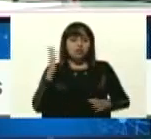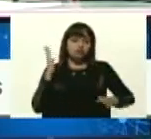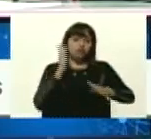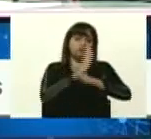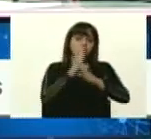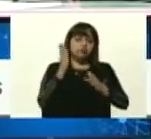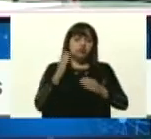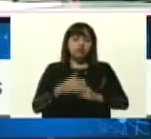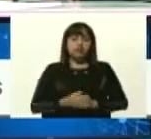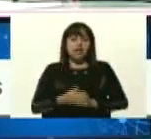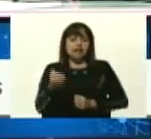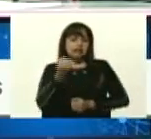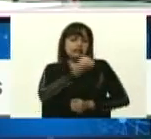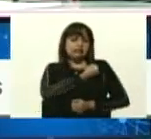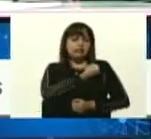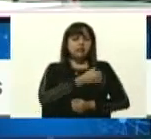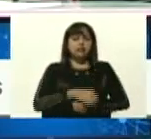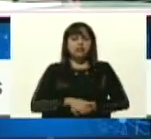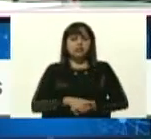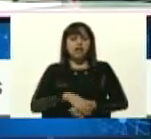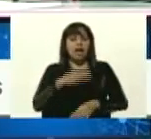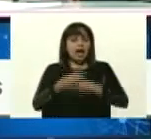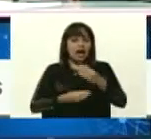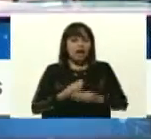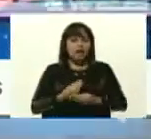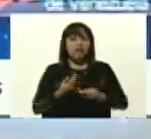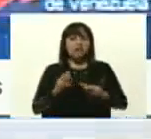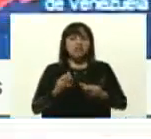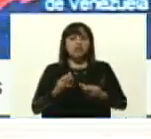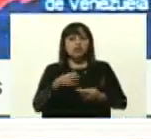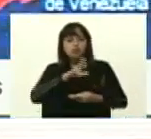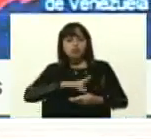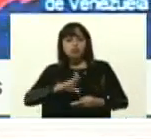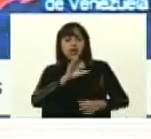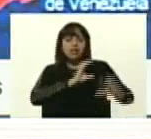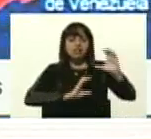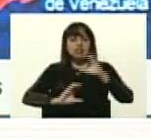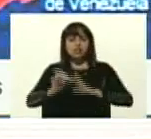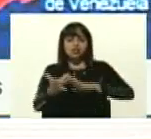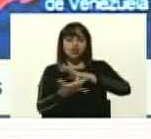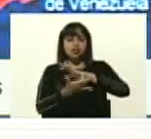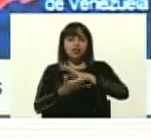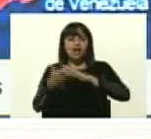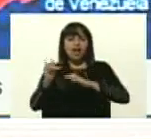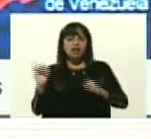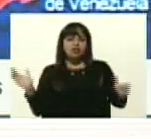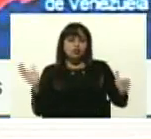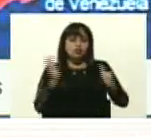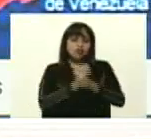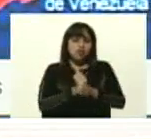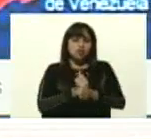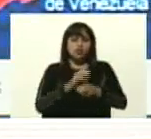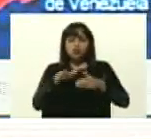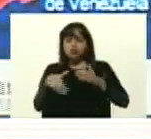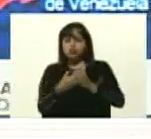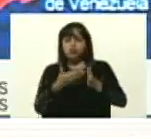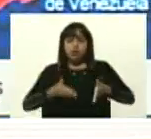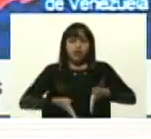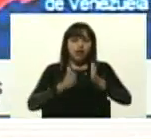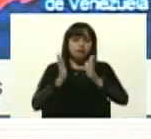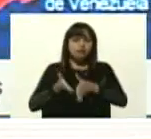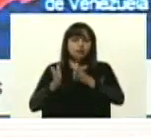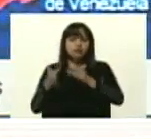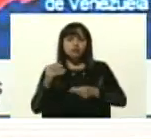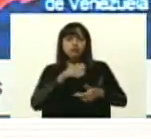criminales, ha sido a través de la ciencia y tecnología que hemos conseguido los caminos para